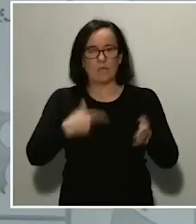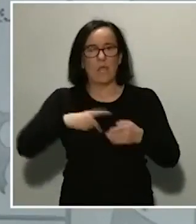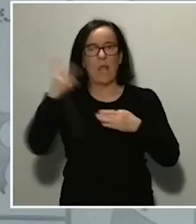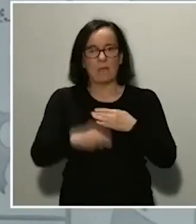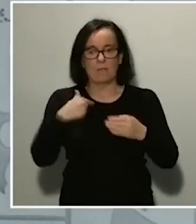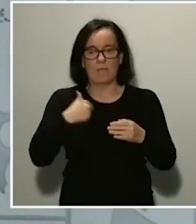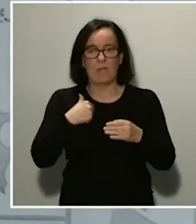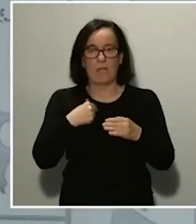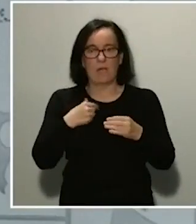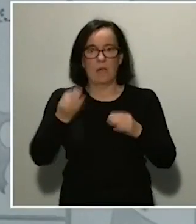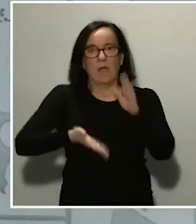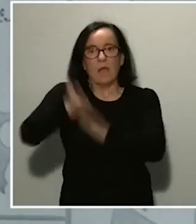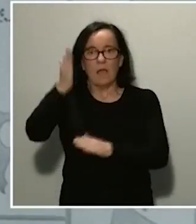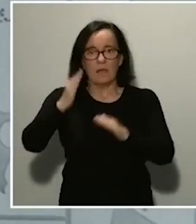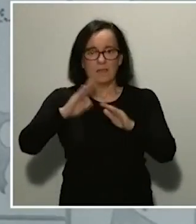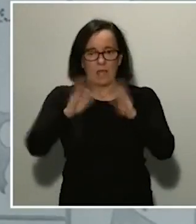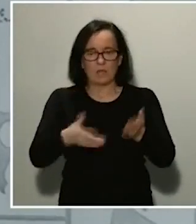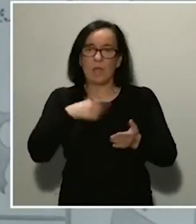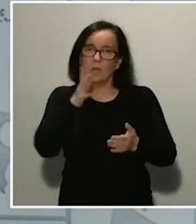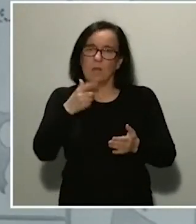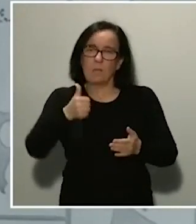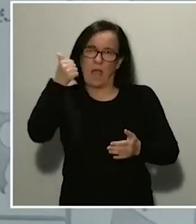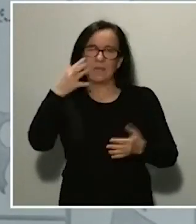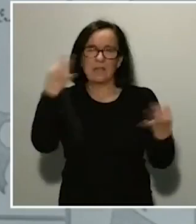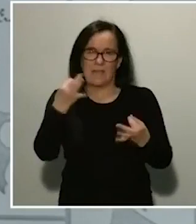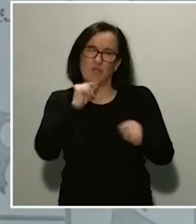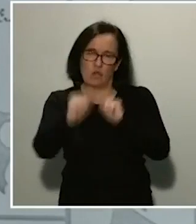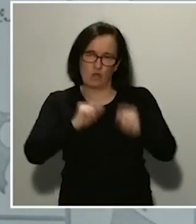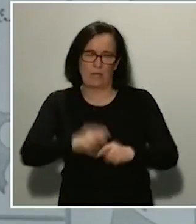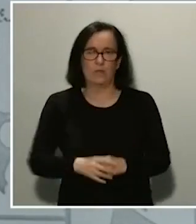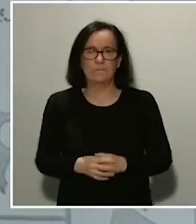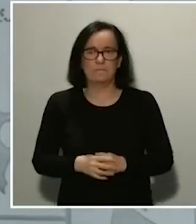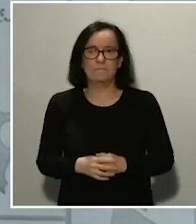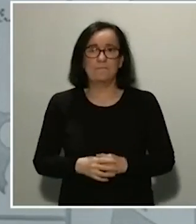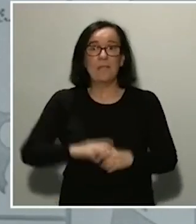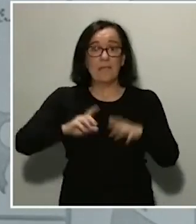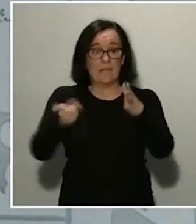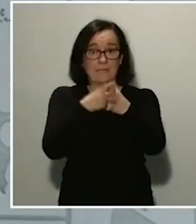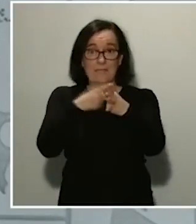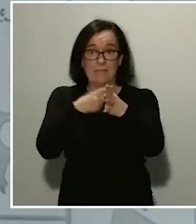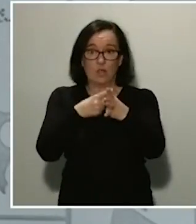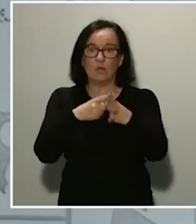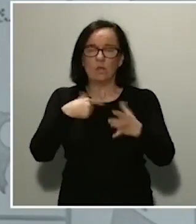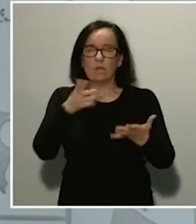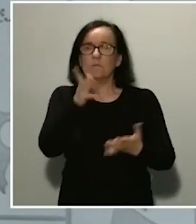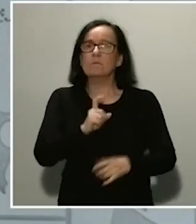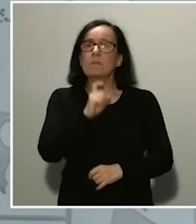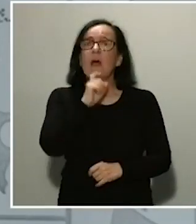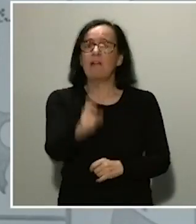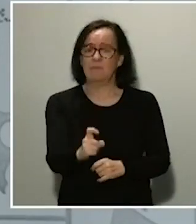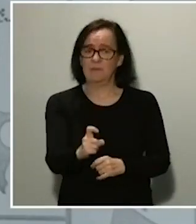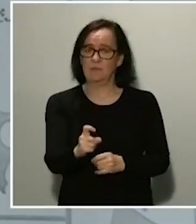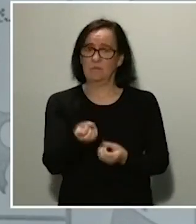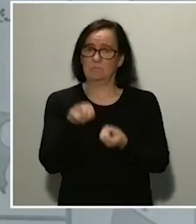hogar con el consecuente aumento del riesgo de contagio. Y en quinto lugar, les anuncio que, así como ya